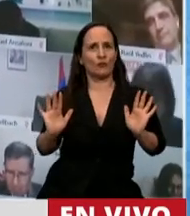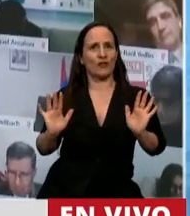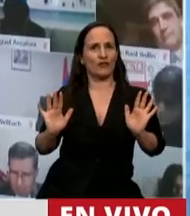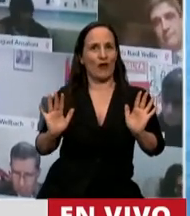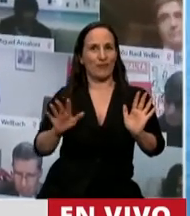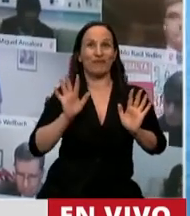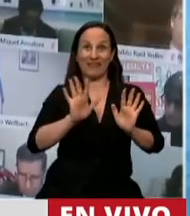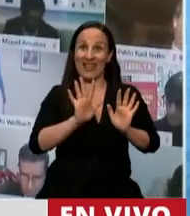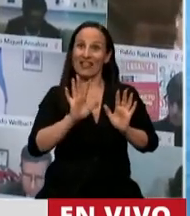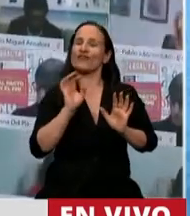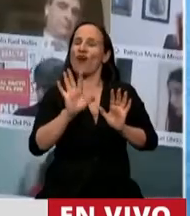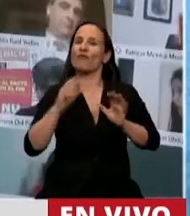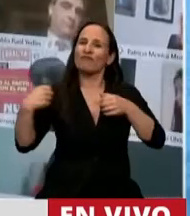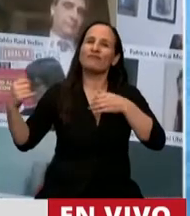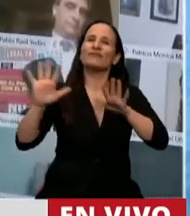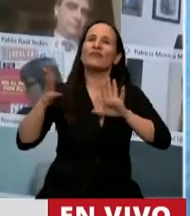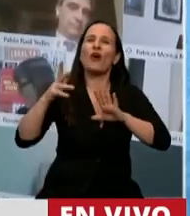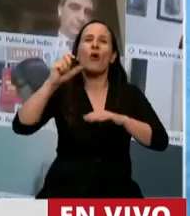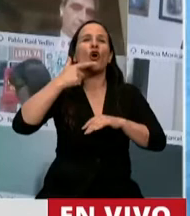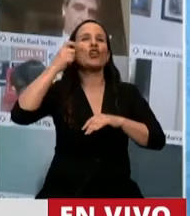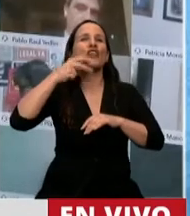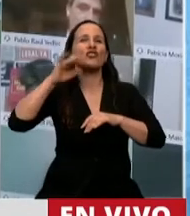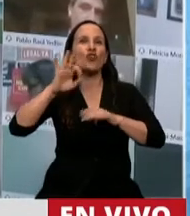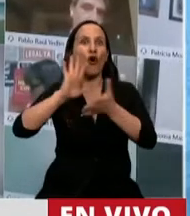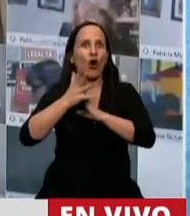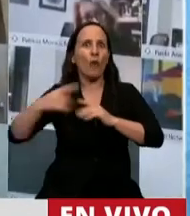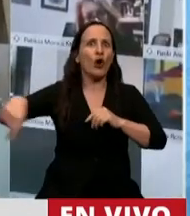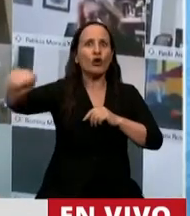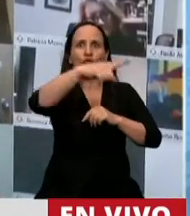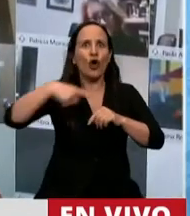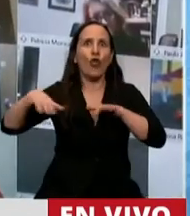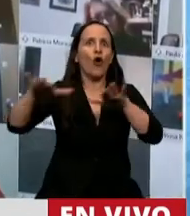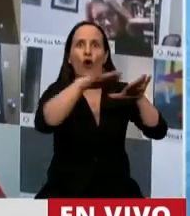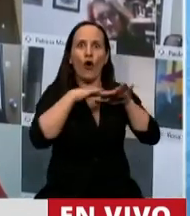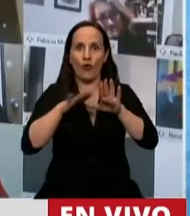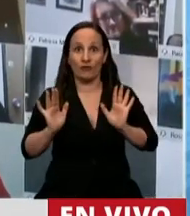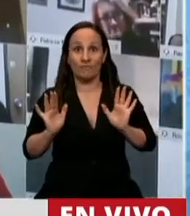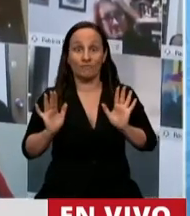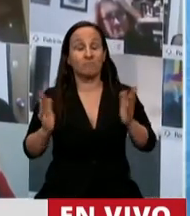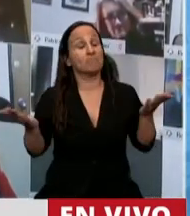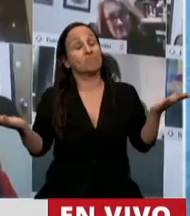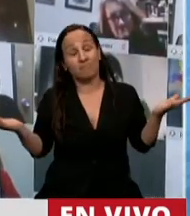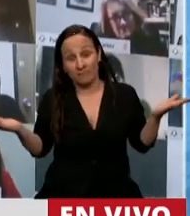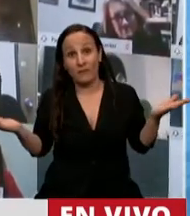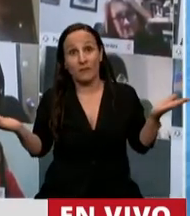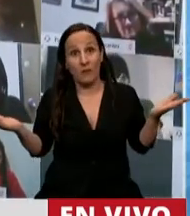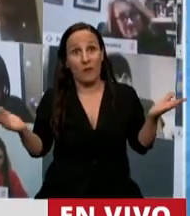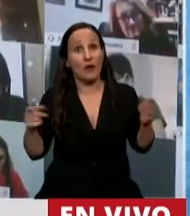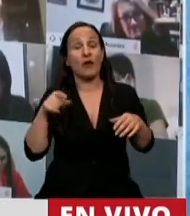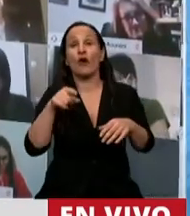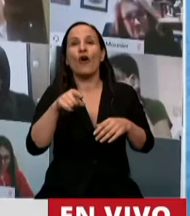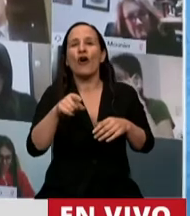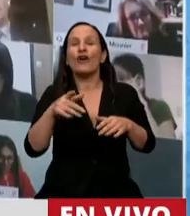su totalidad. Si recortamos las realidades para vendernos mediáticamente, seguramente